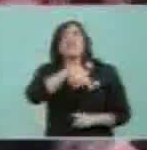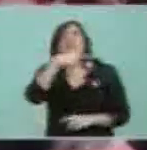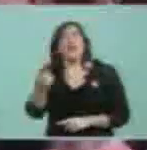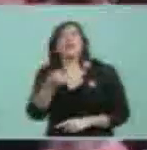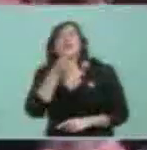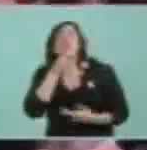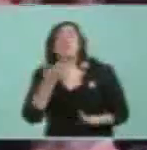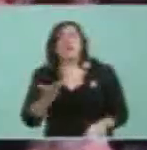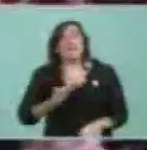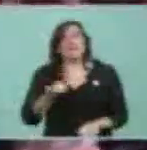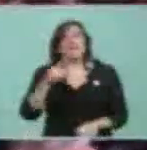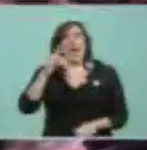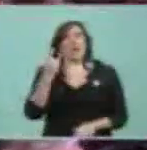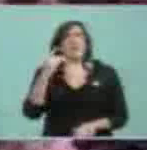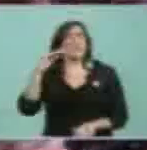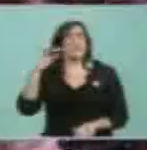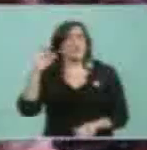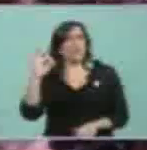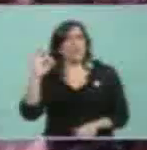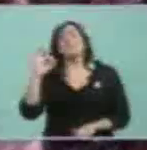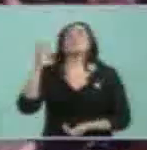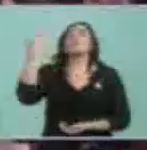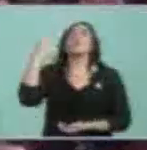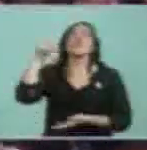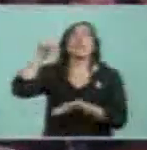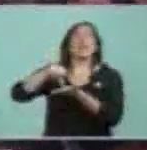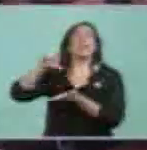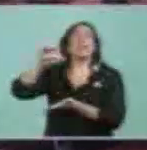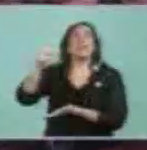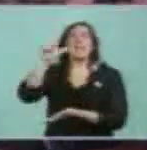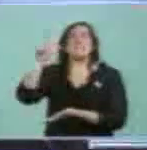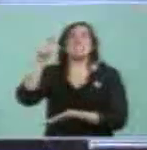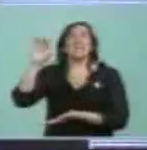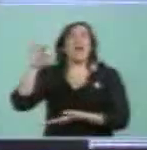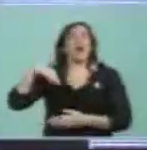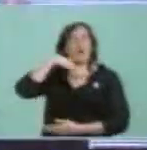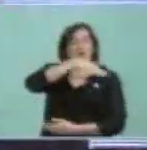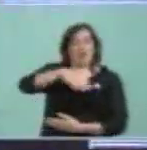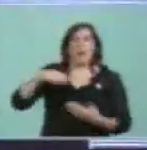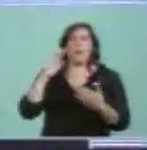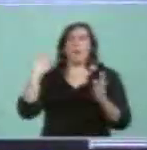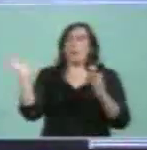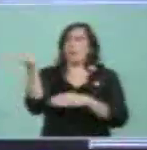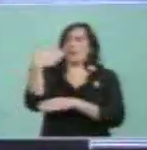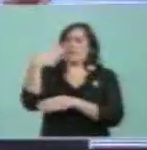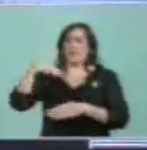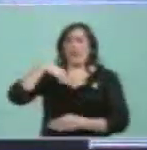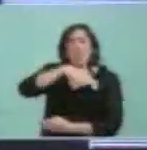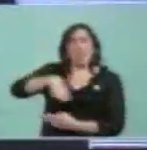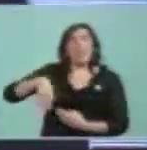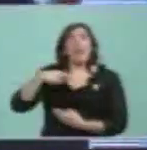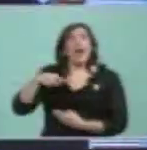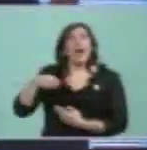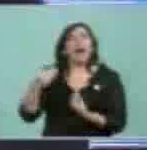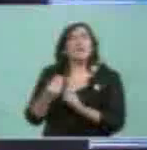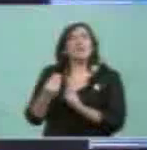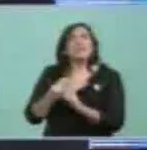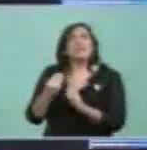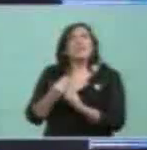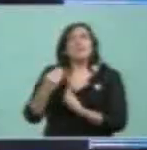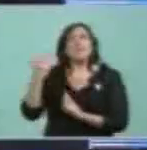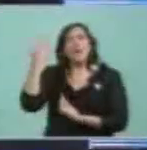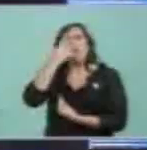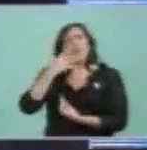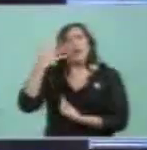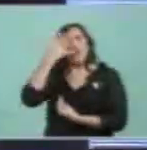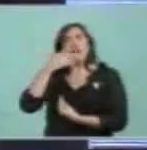envuelto en la bandera allá en el Callao, antes de entregarla inmolándose. Pero fueron los negros y eran de origen angoleño los que iban al